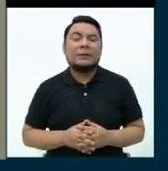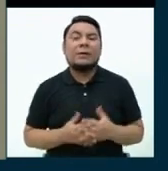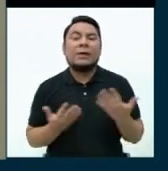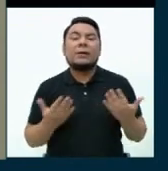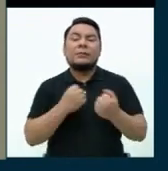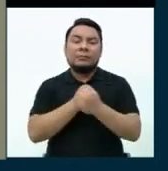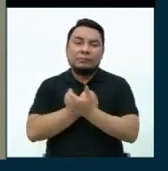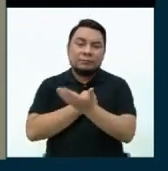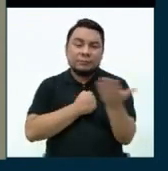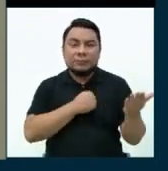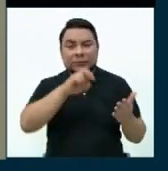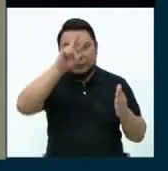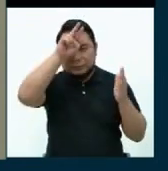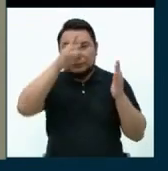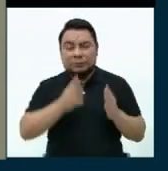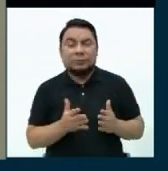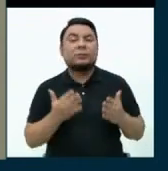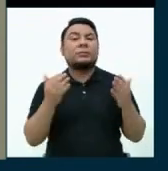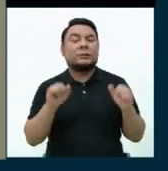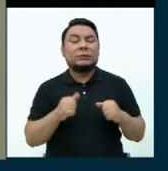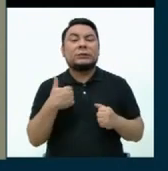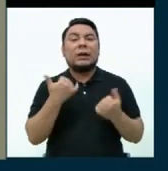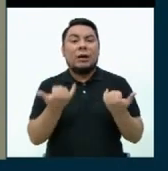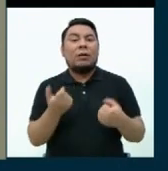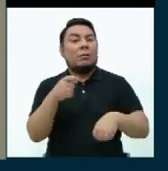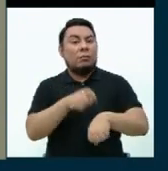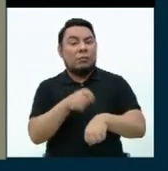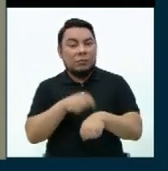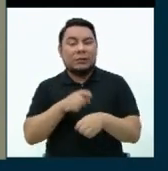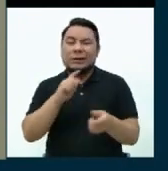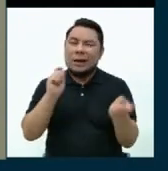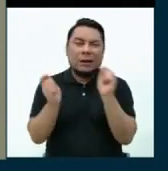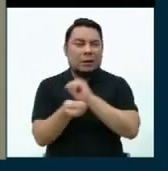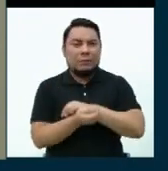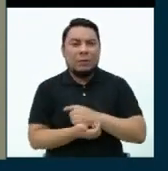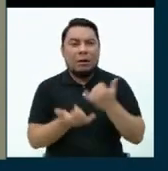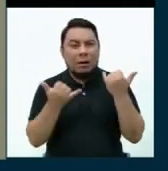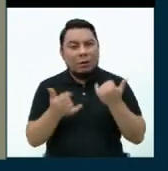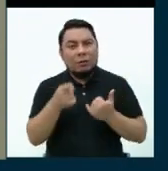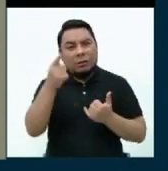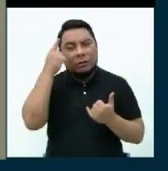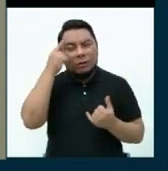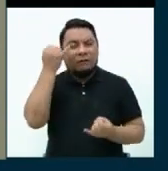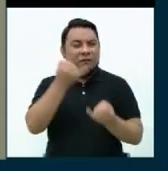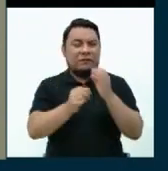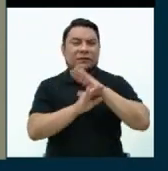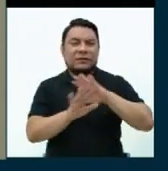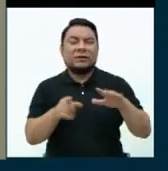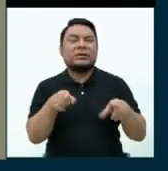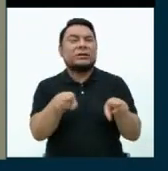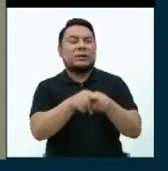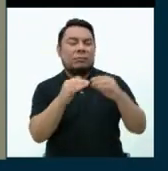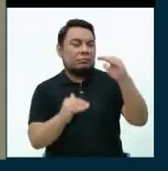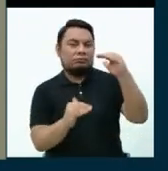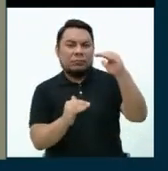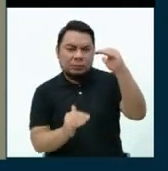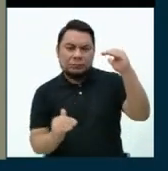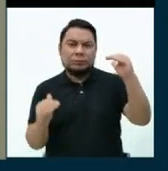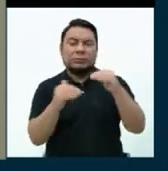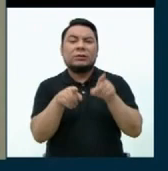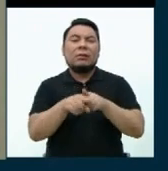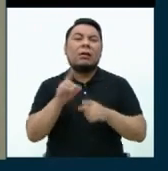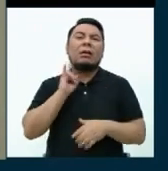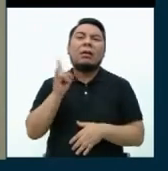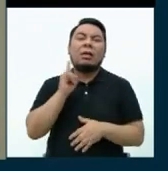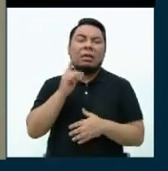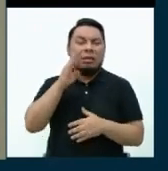Estimados hermanos peruanos, es momento de empezar a realizar cambios. Es momento de ponerle un fin a la desigualdad y a la indiferencia por la